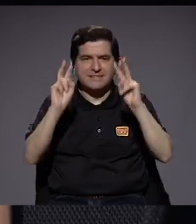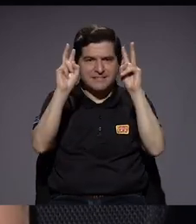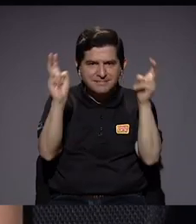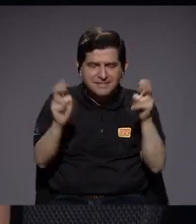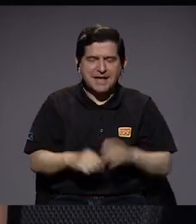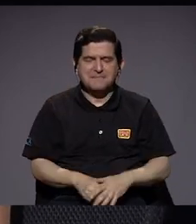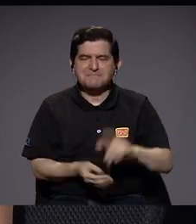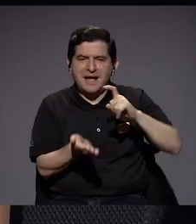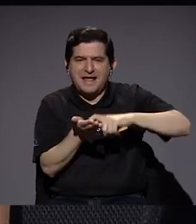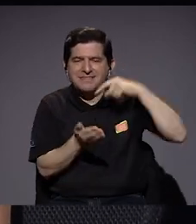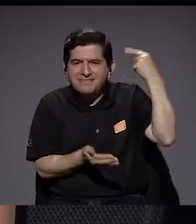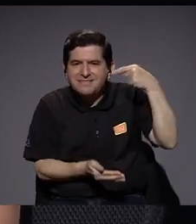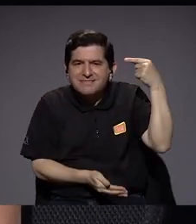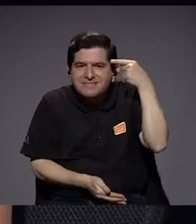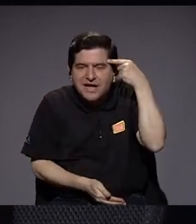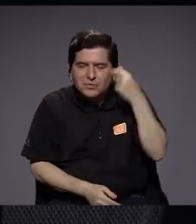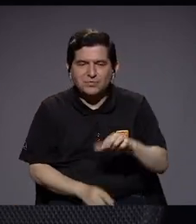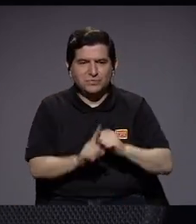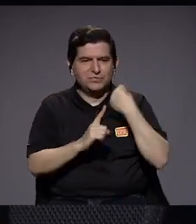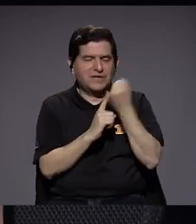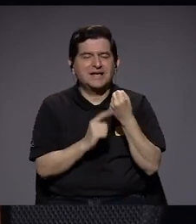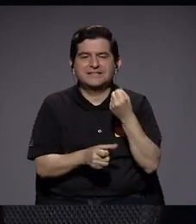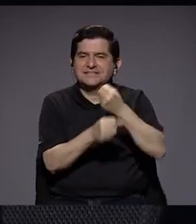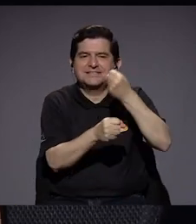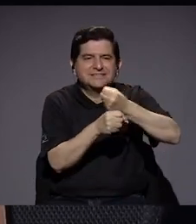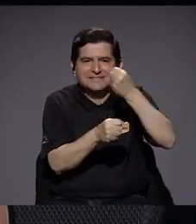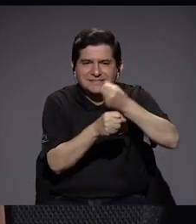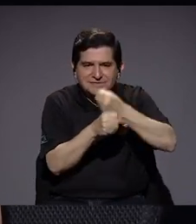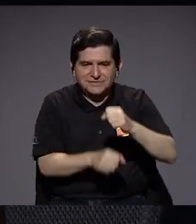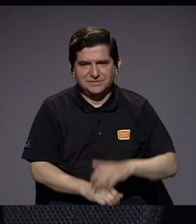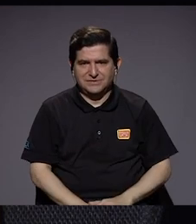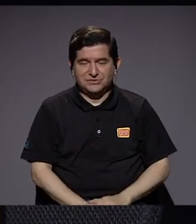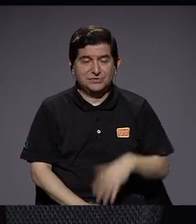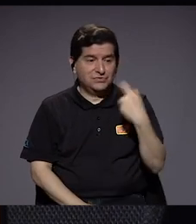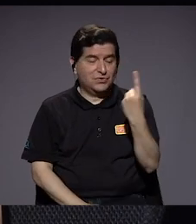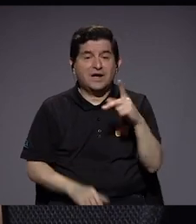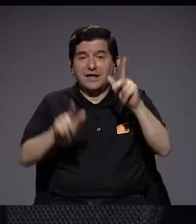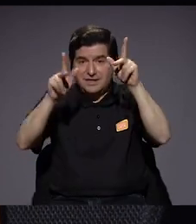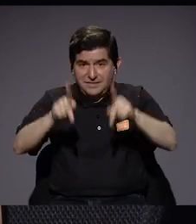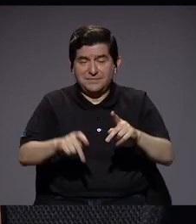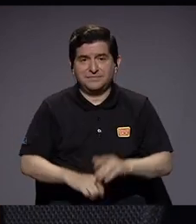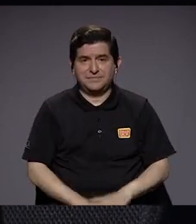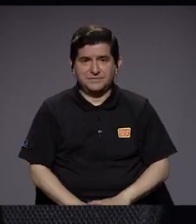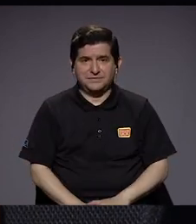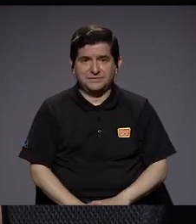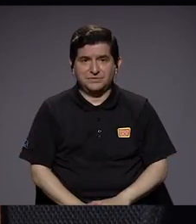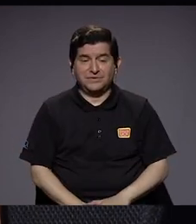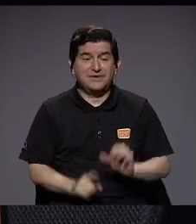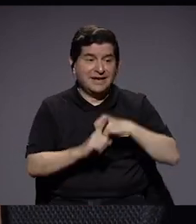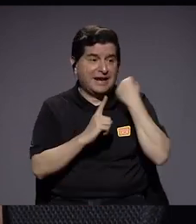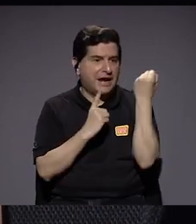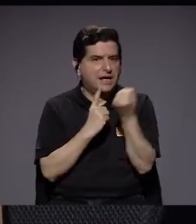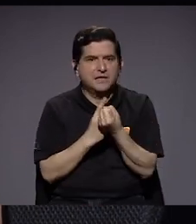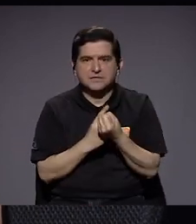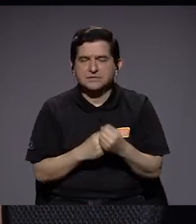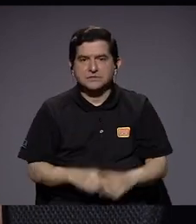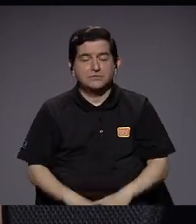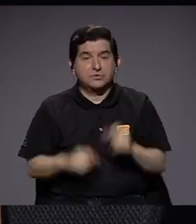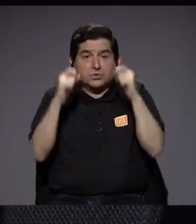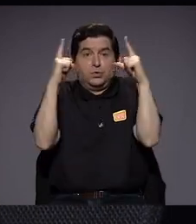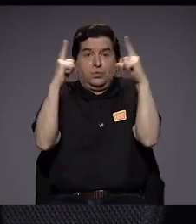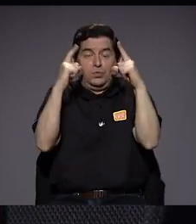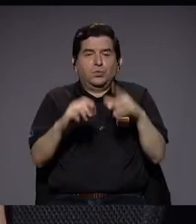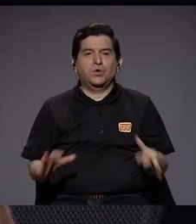del déficit fiscal, la situación de empleo de cada una de las personas que es un asunto definitivamente